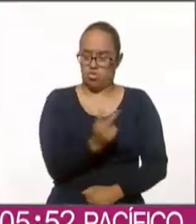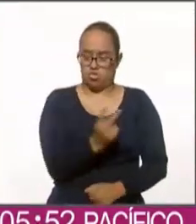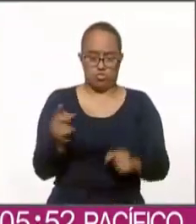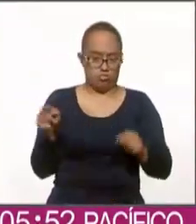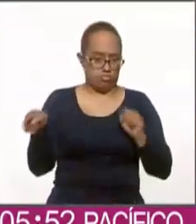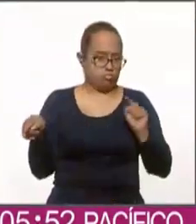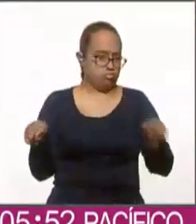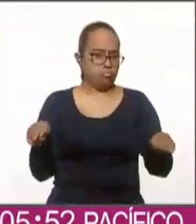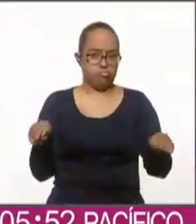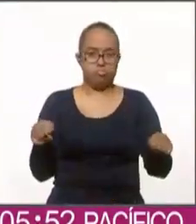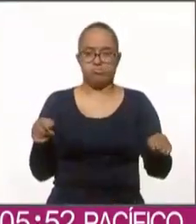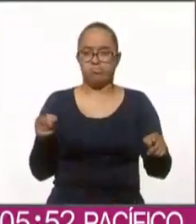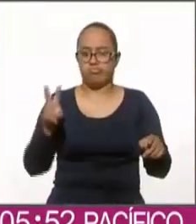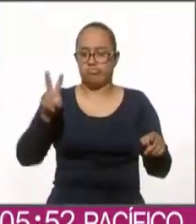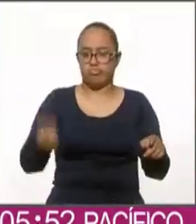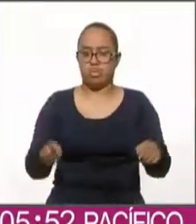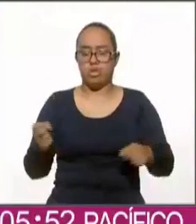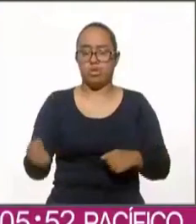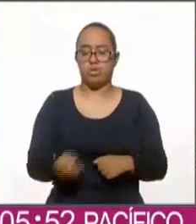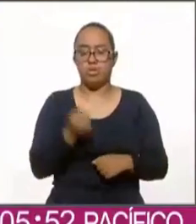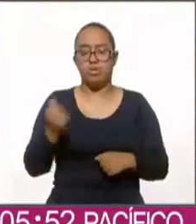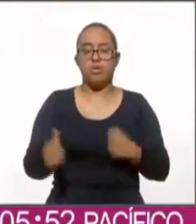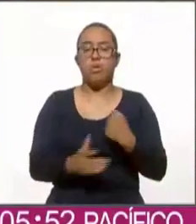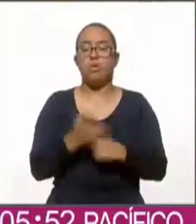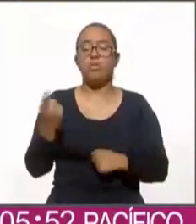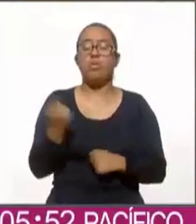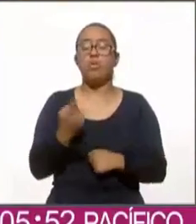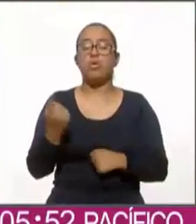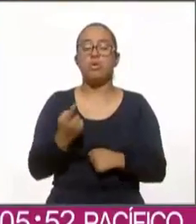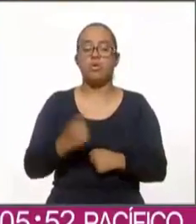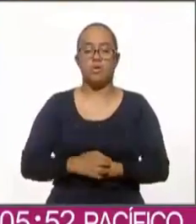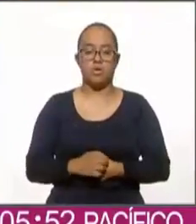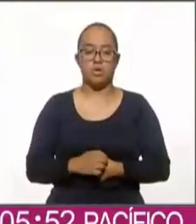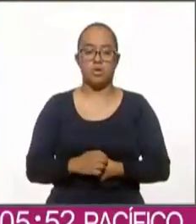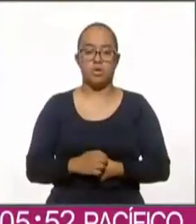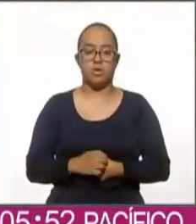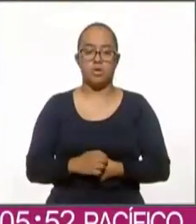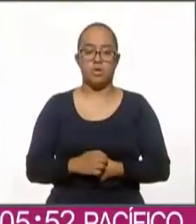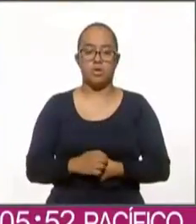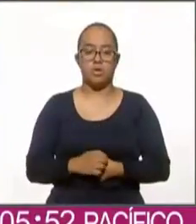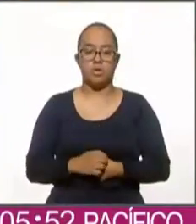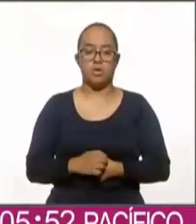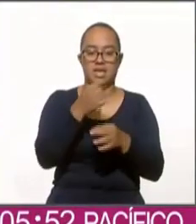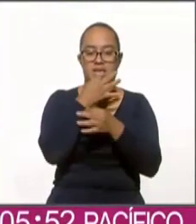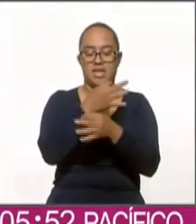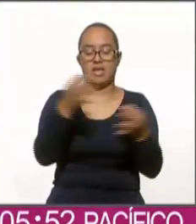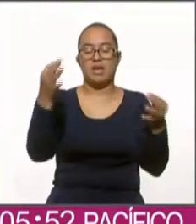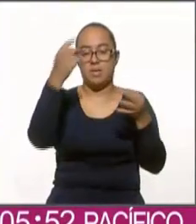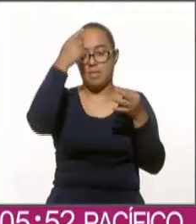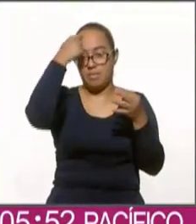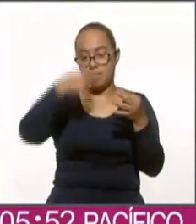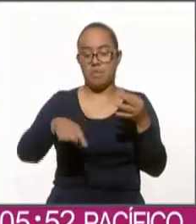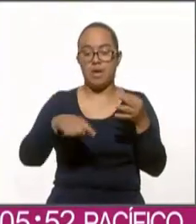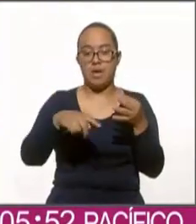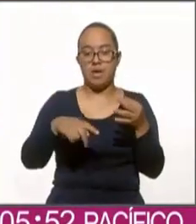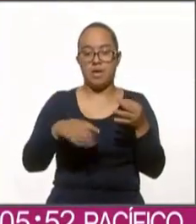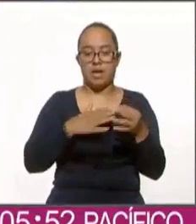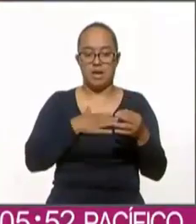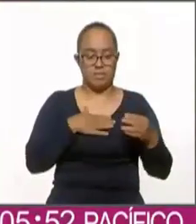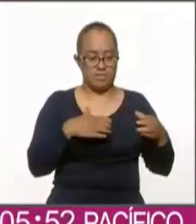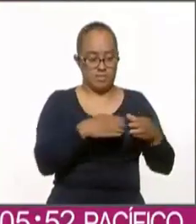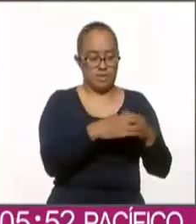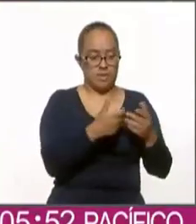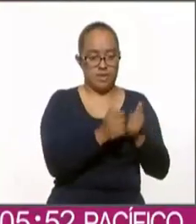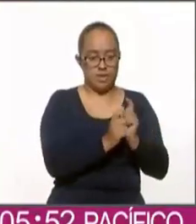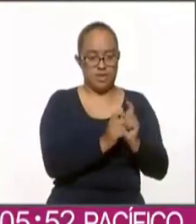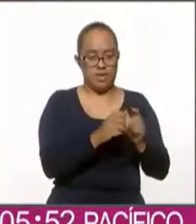muy, pues muy afortunados porque, y esto ya es un, te lo adelanto es un anuncio nuevamente para mi gremio o